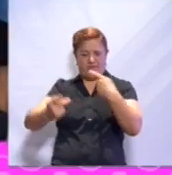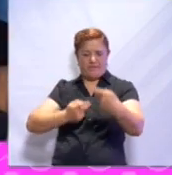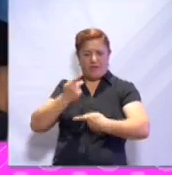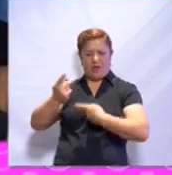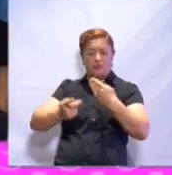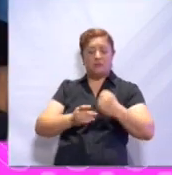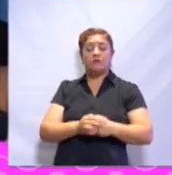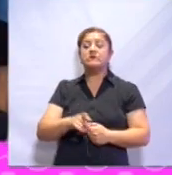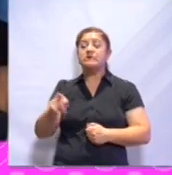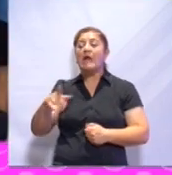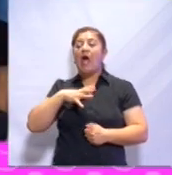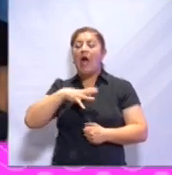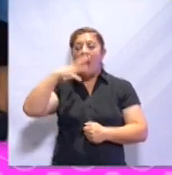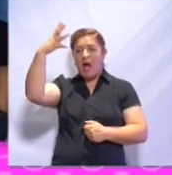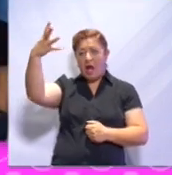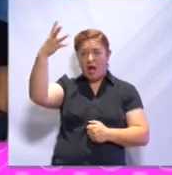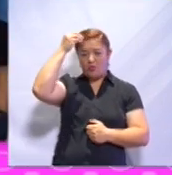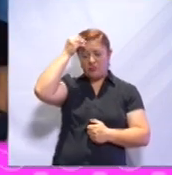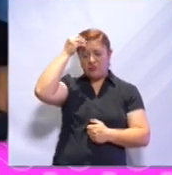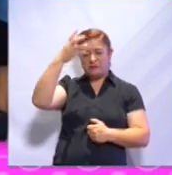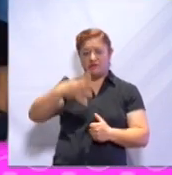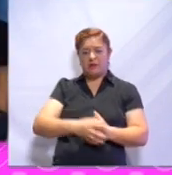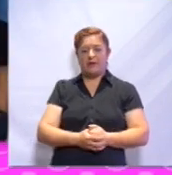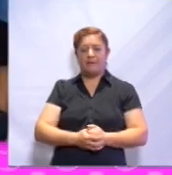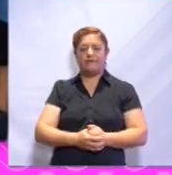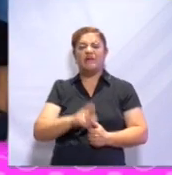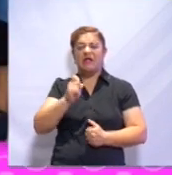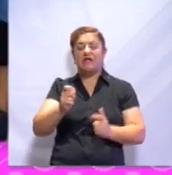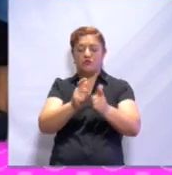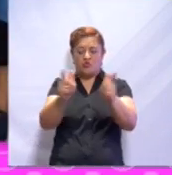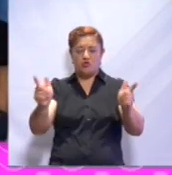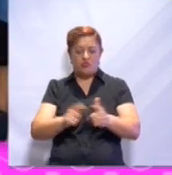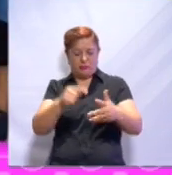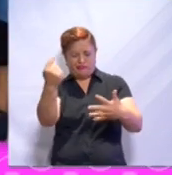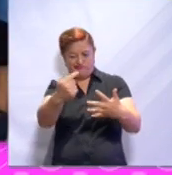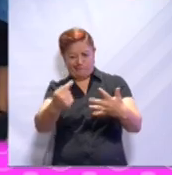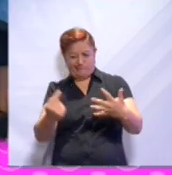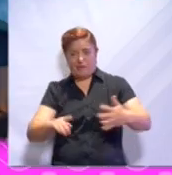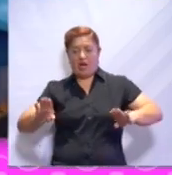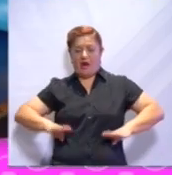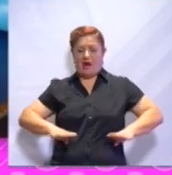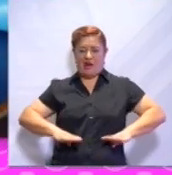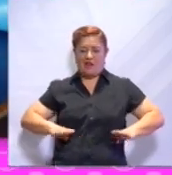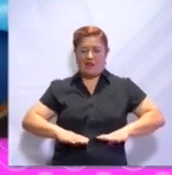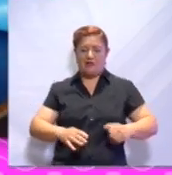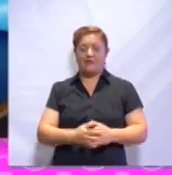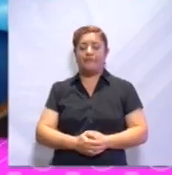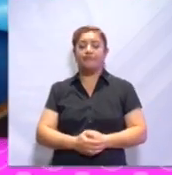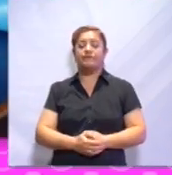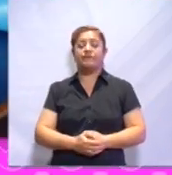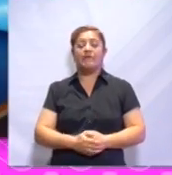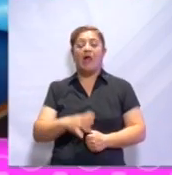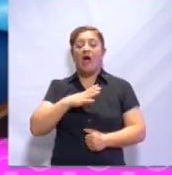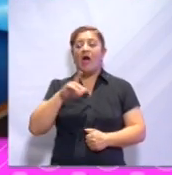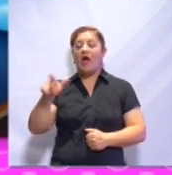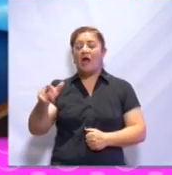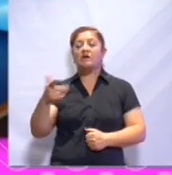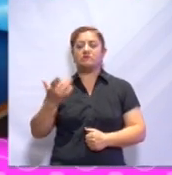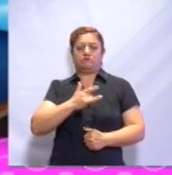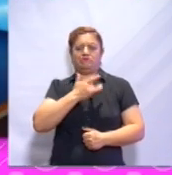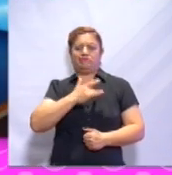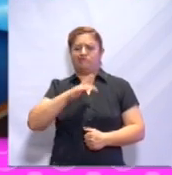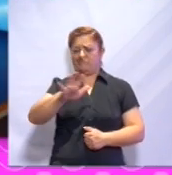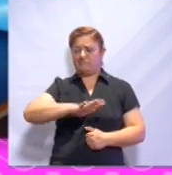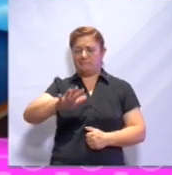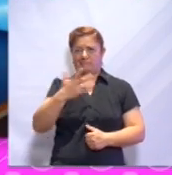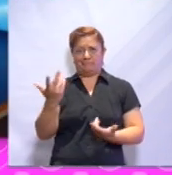Los trastornos del espectro autista son un grupo de afecciones caracterizadas por algún grado de alteración del comportamiento